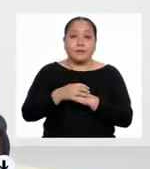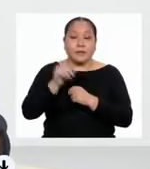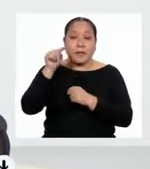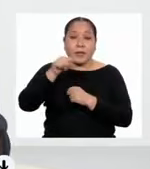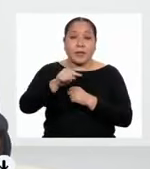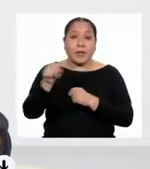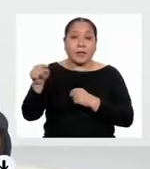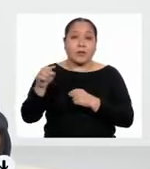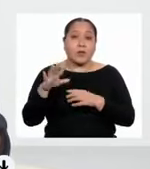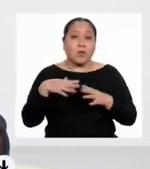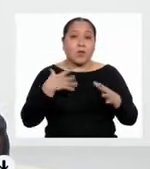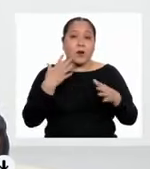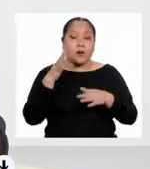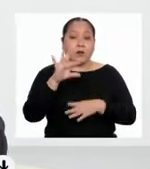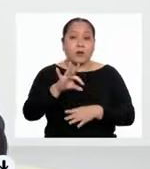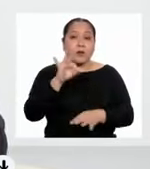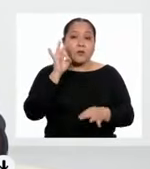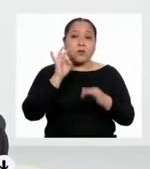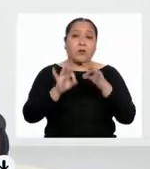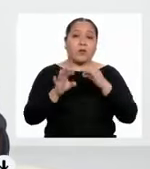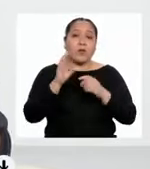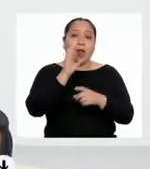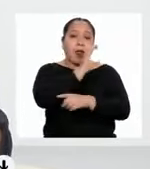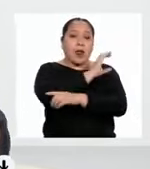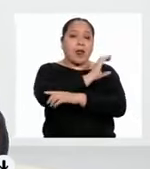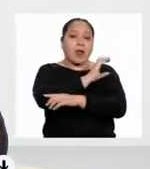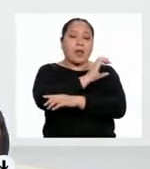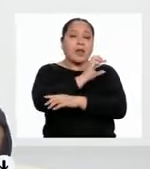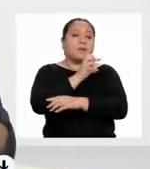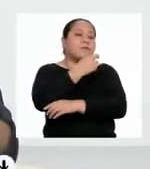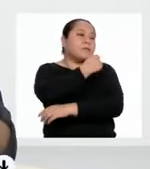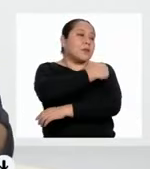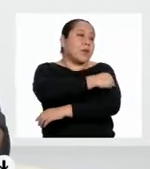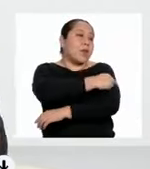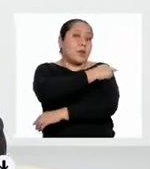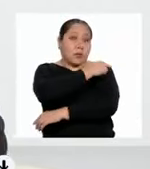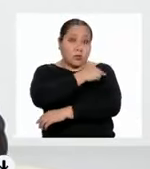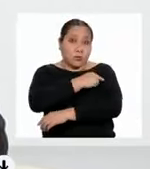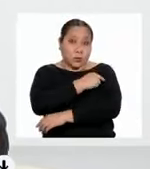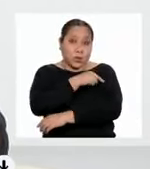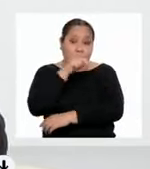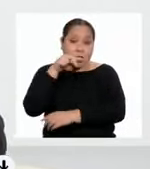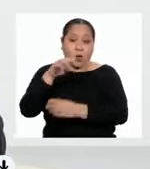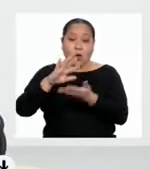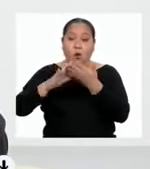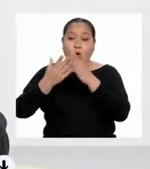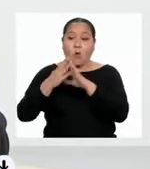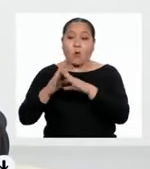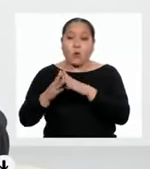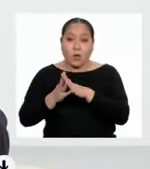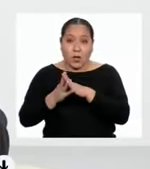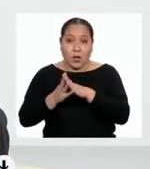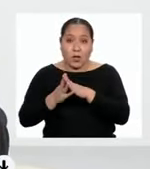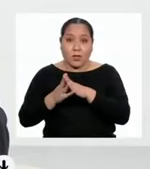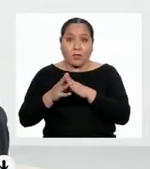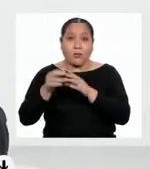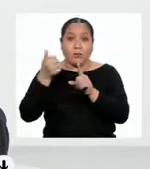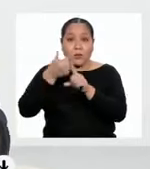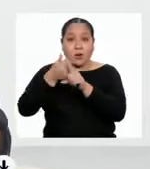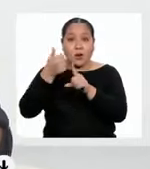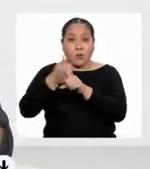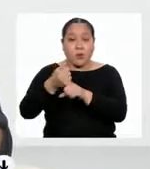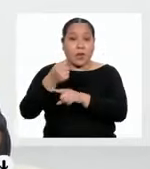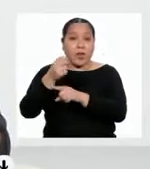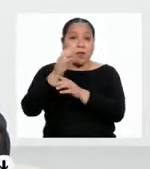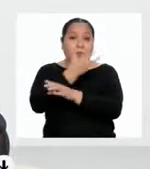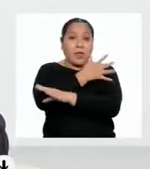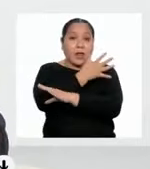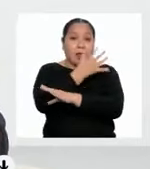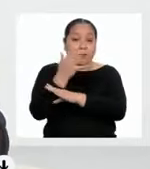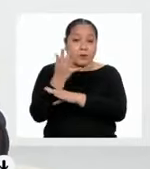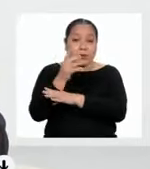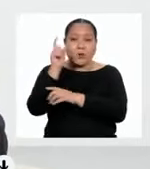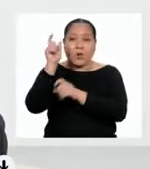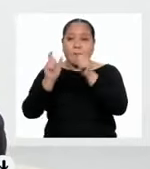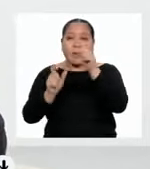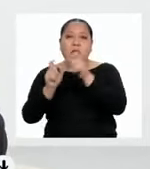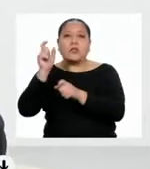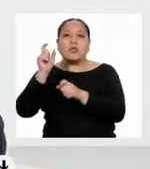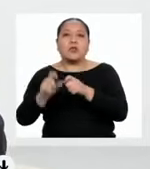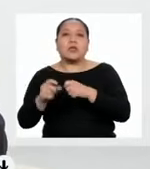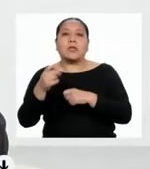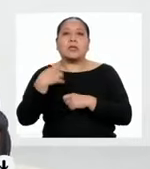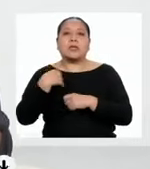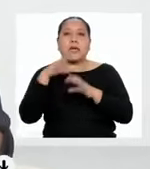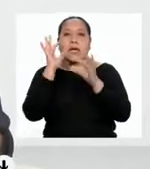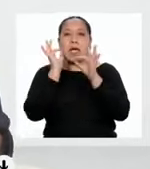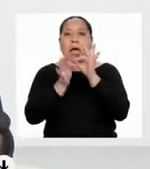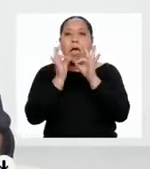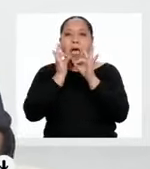puede encontrar en la posta médica de una comunidad nativa amazónica a un personal que hace